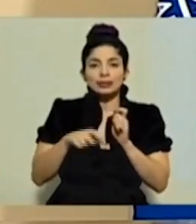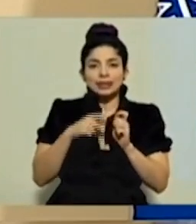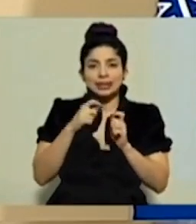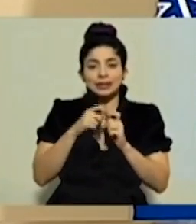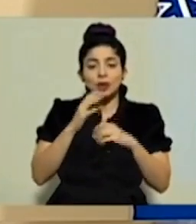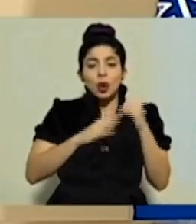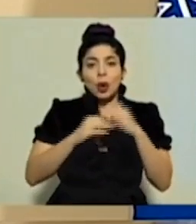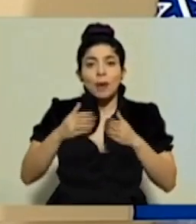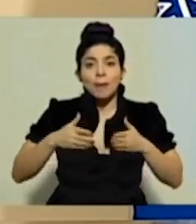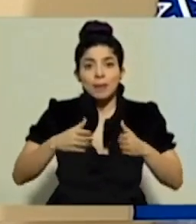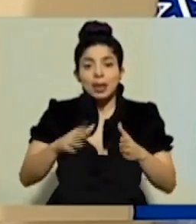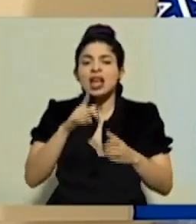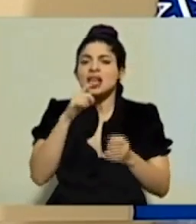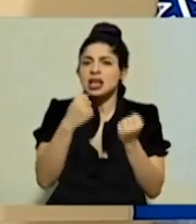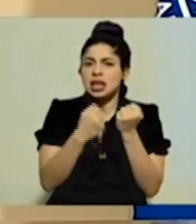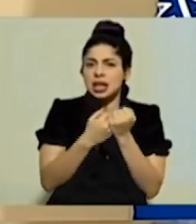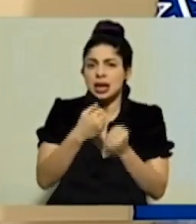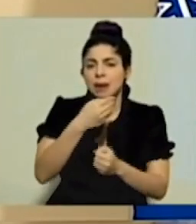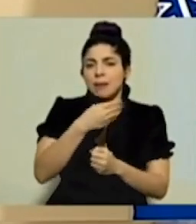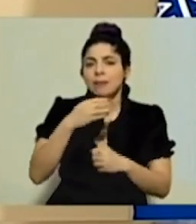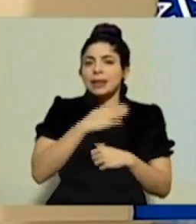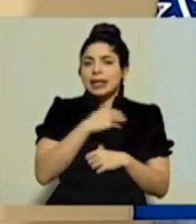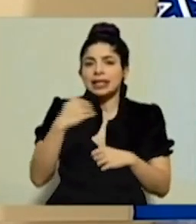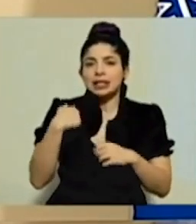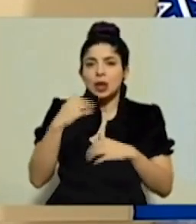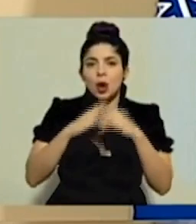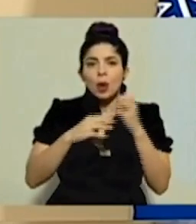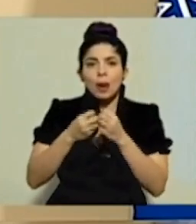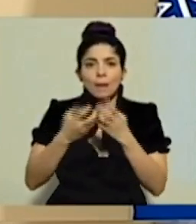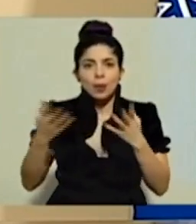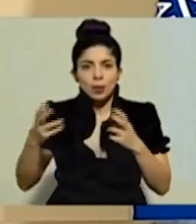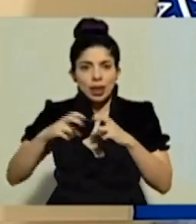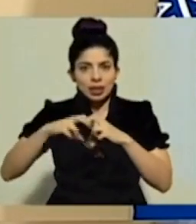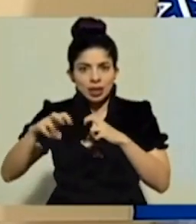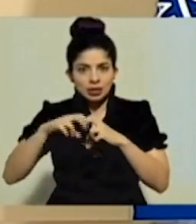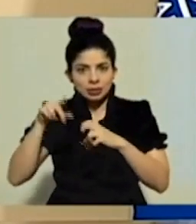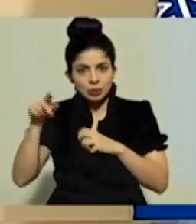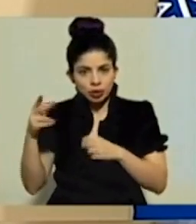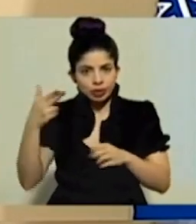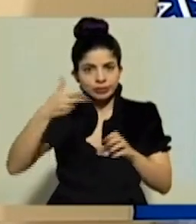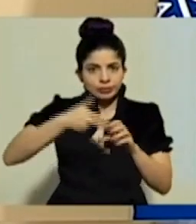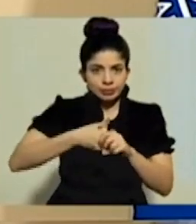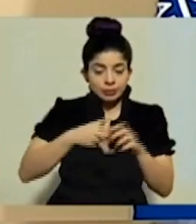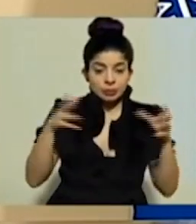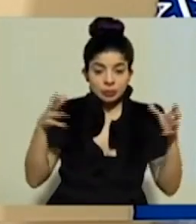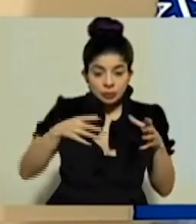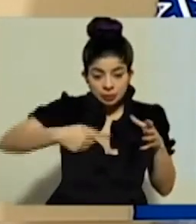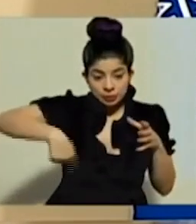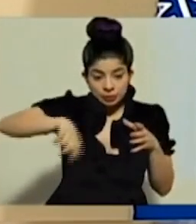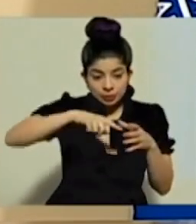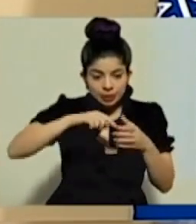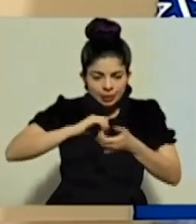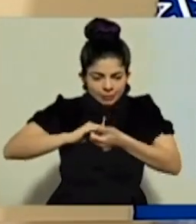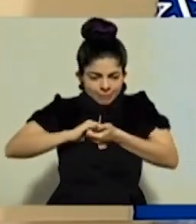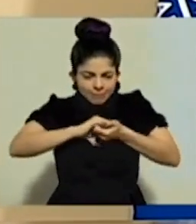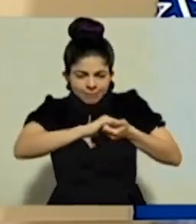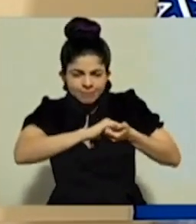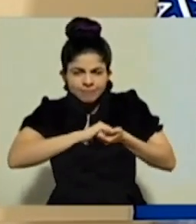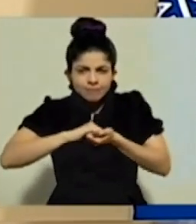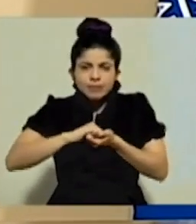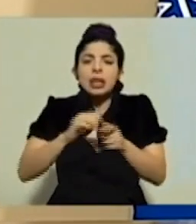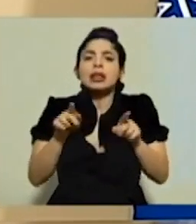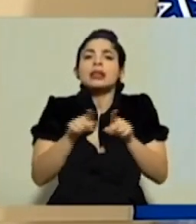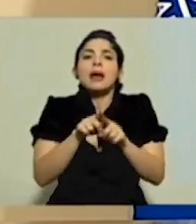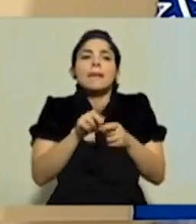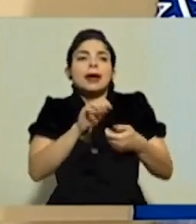contribuyó el Ministerio de Obras Públicas y Transportes. Y en este momento entonces decidimos hacer una alianza estratégica